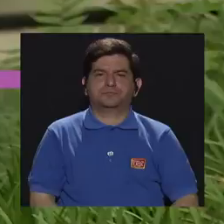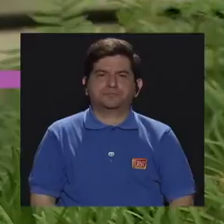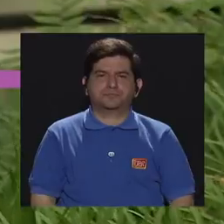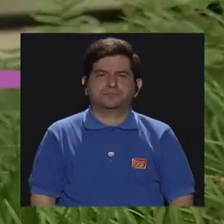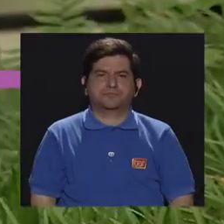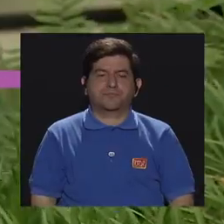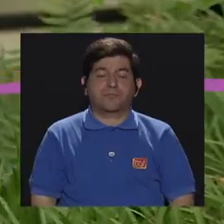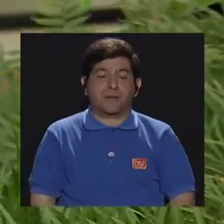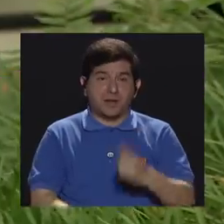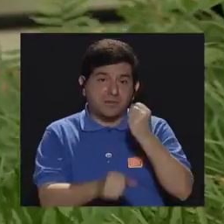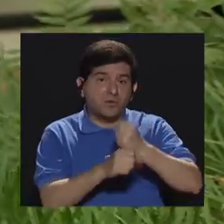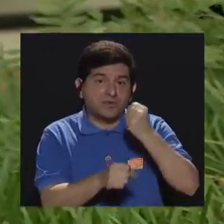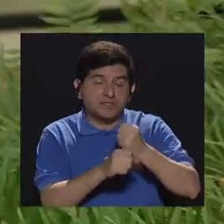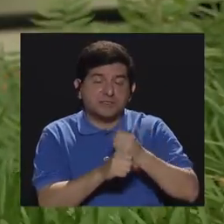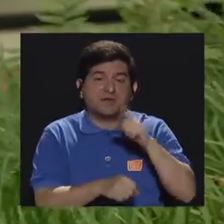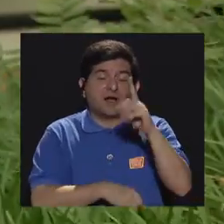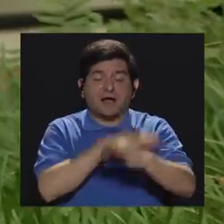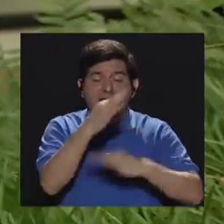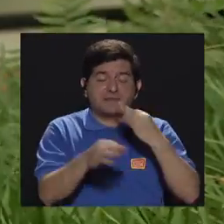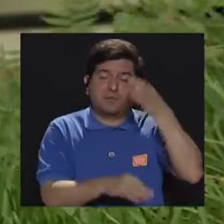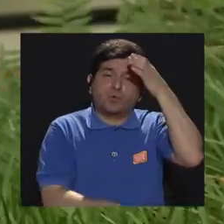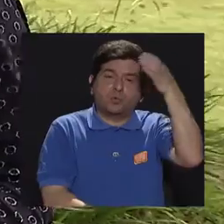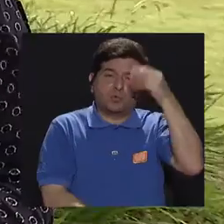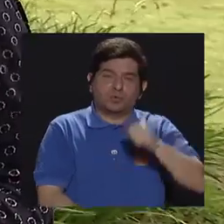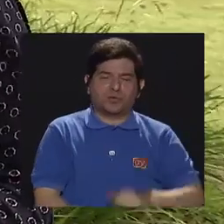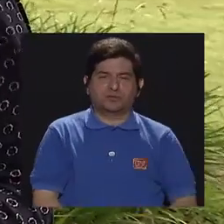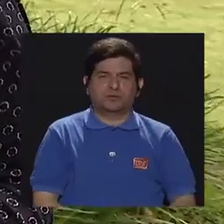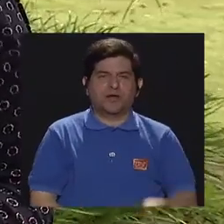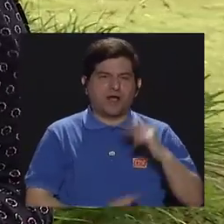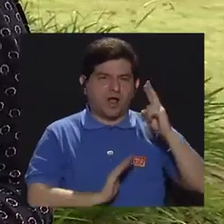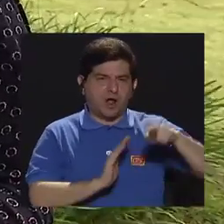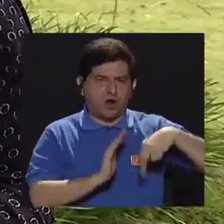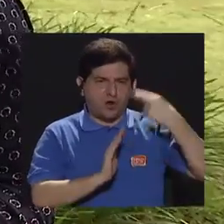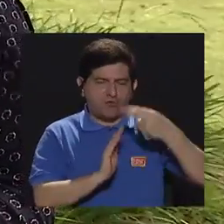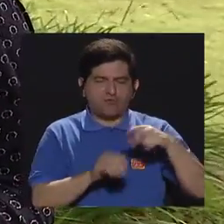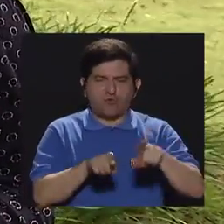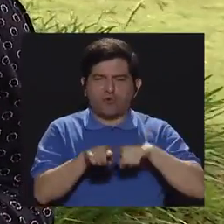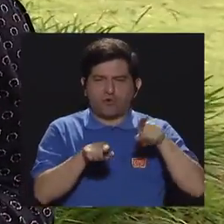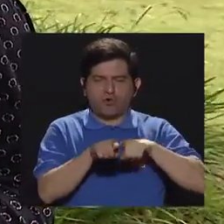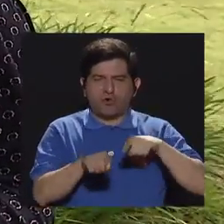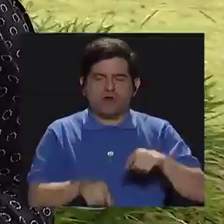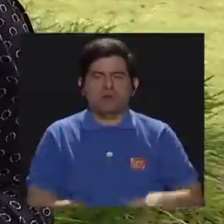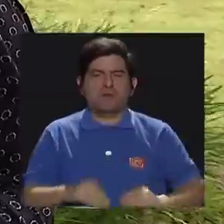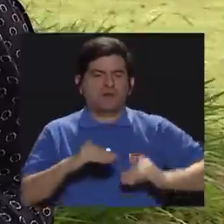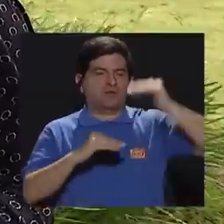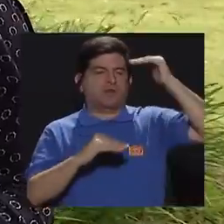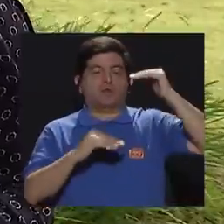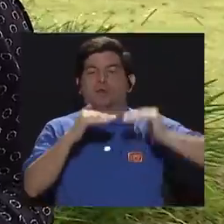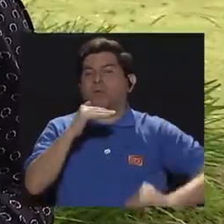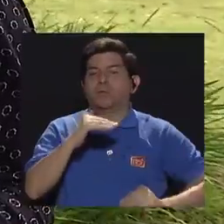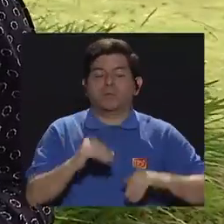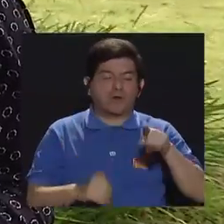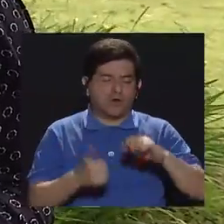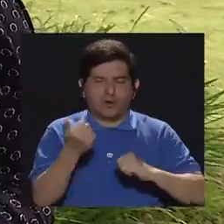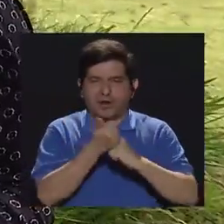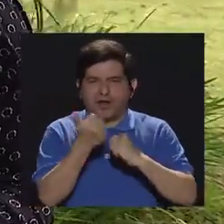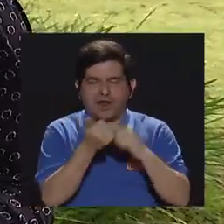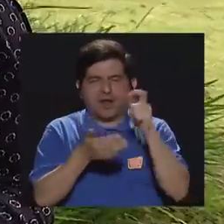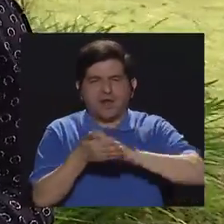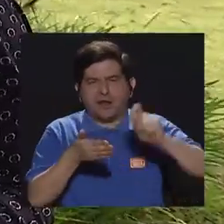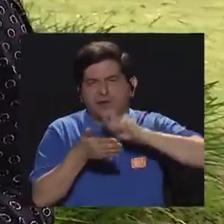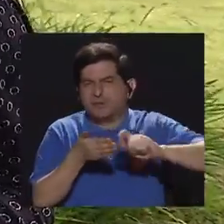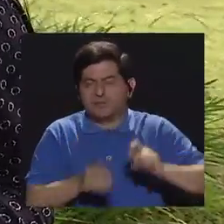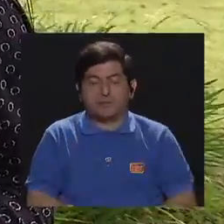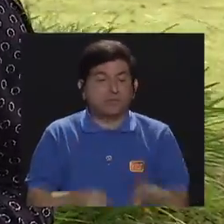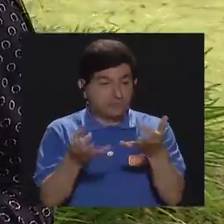se va a trabajar como una cultura. El rol de los hermanos mayores o menores en este apoyo escolar.